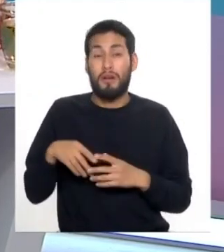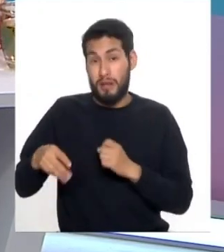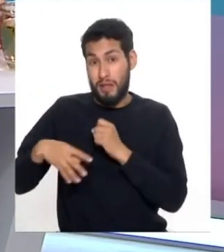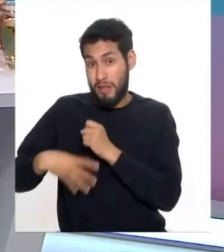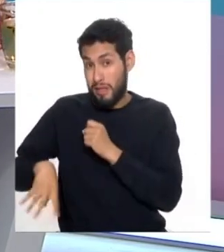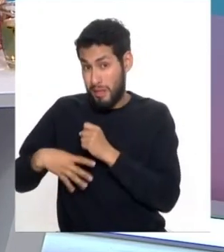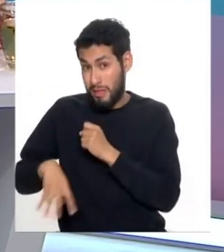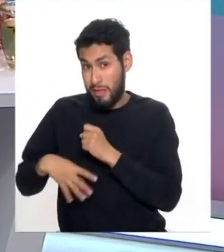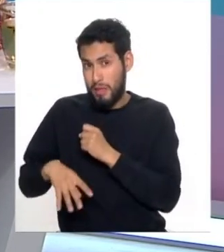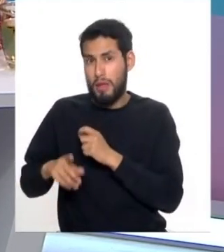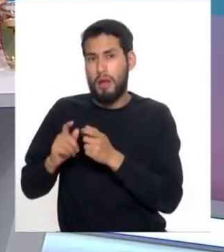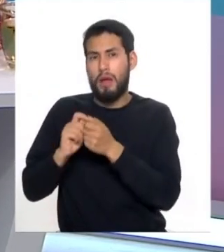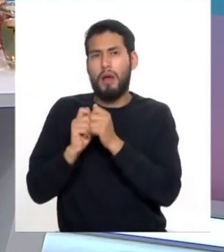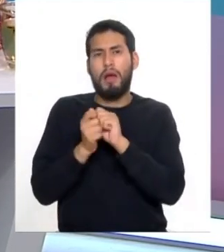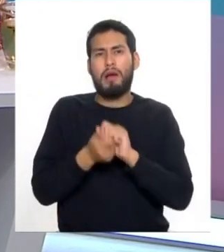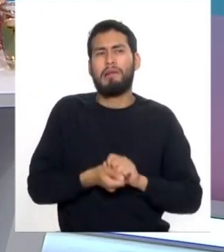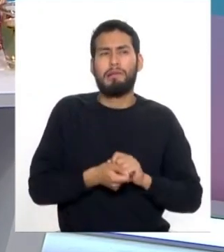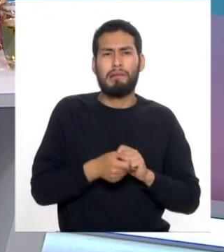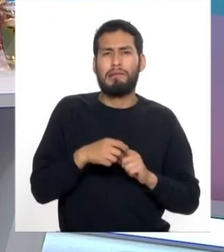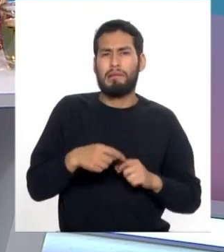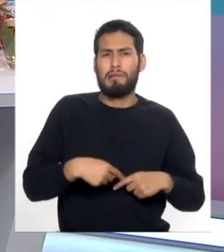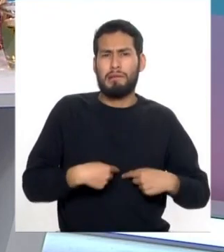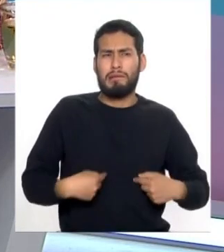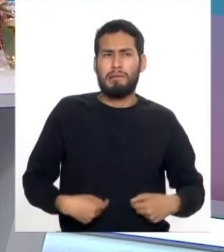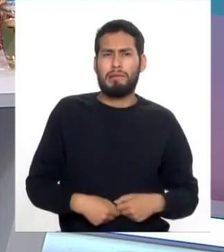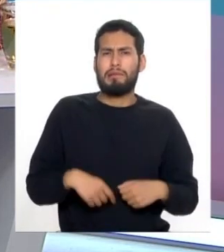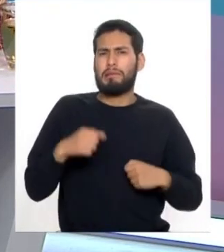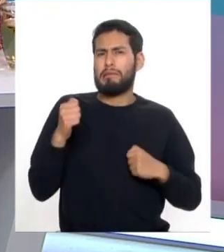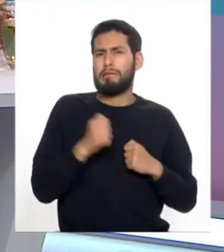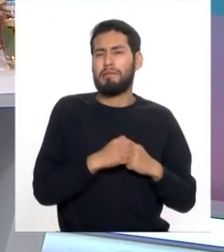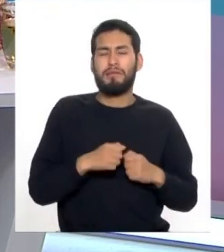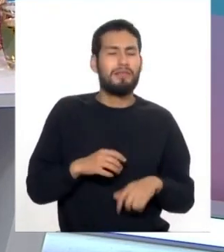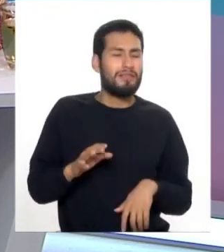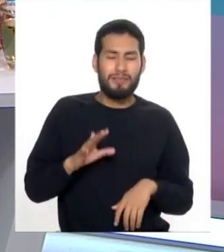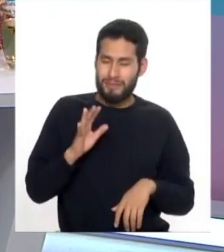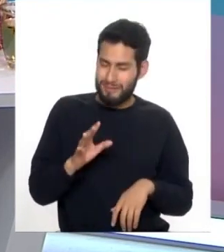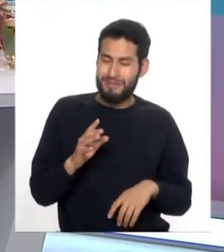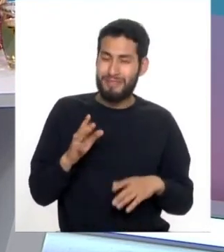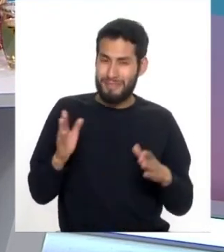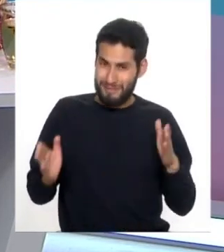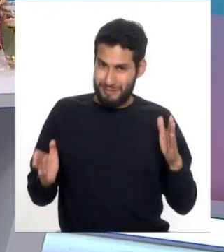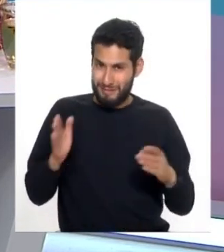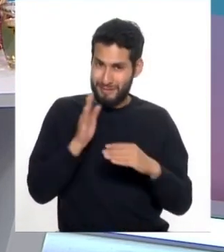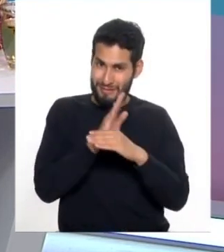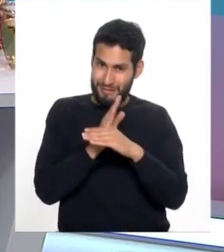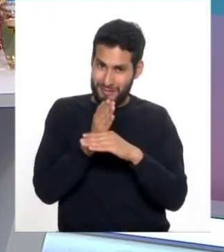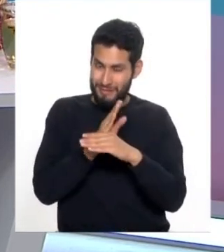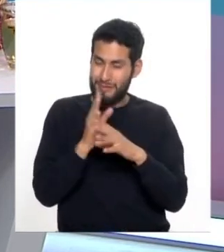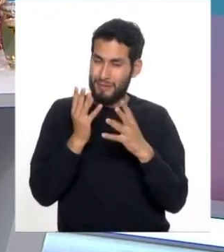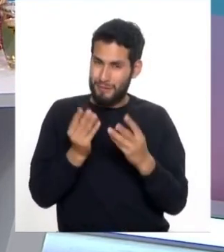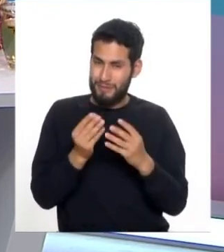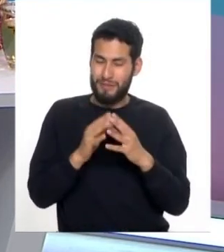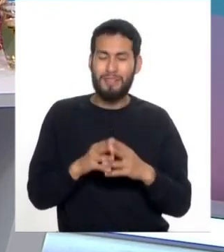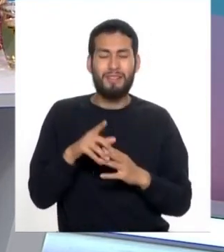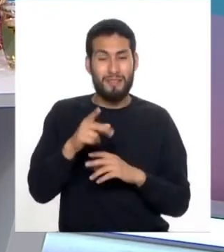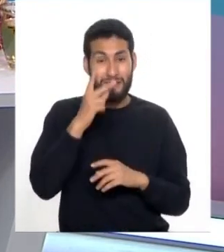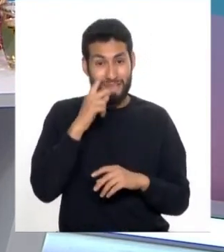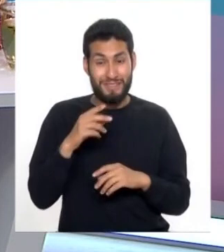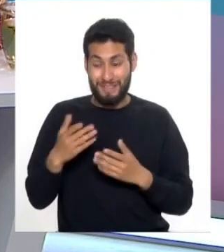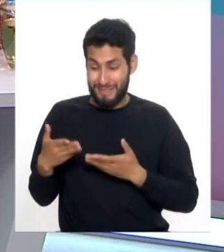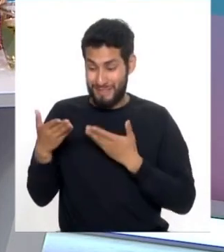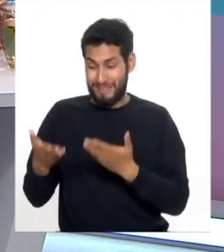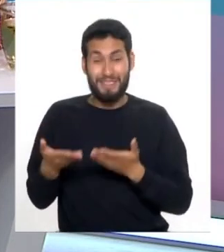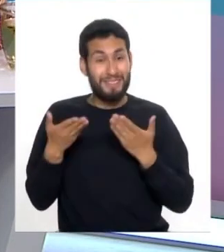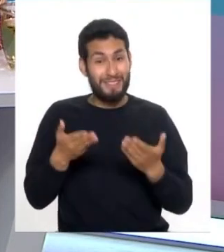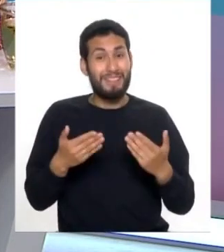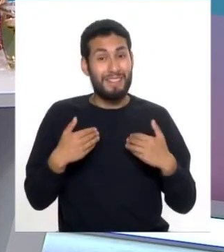diarrea también a un estómago de repente muy durito así que queridos amigos fíjense nada más las alternativas que nosotros